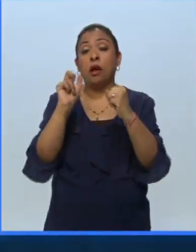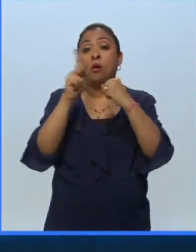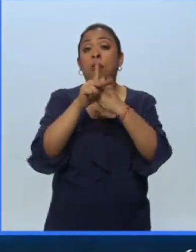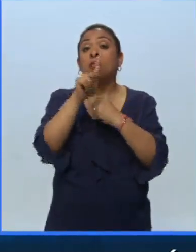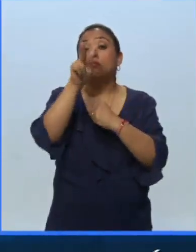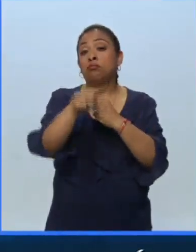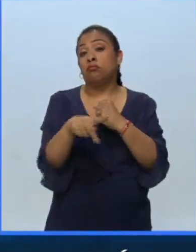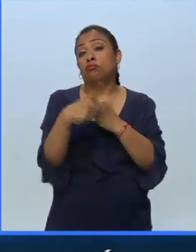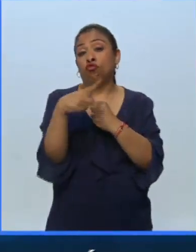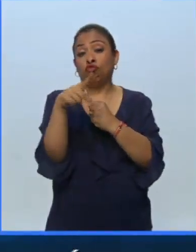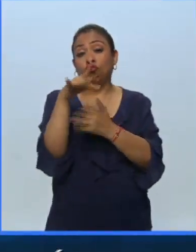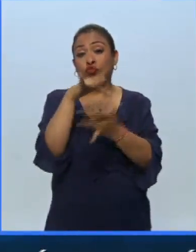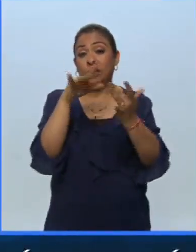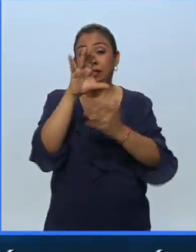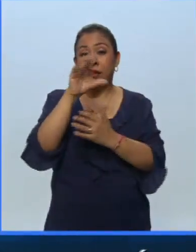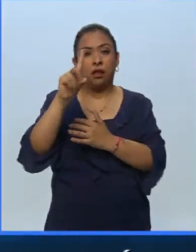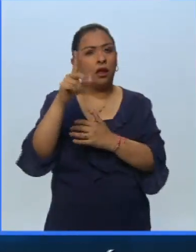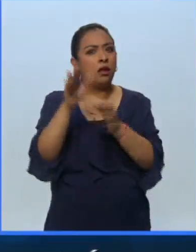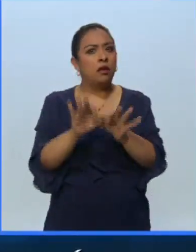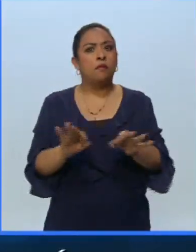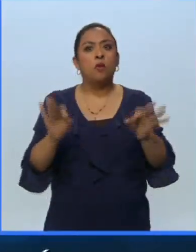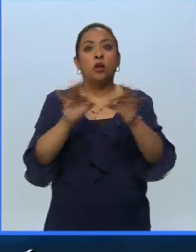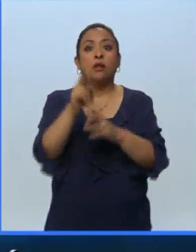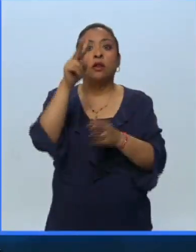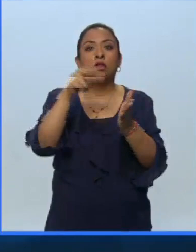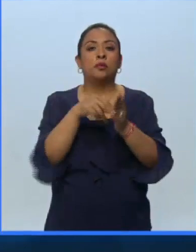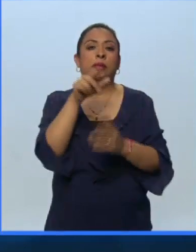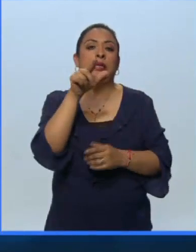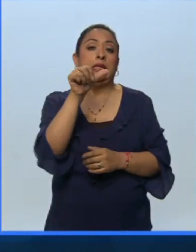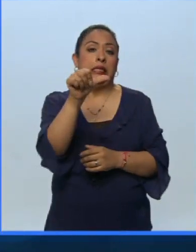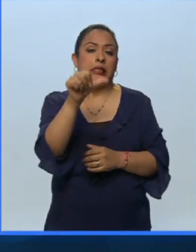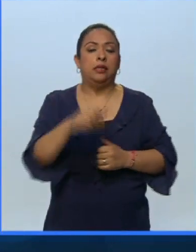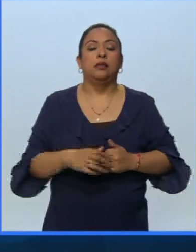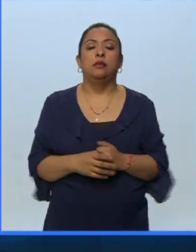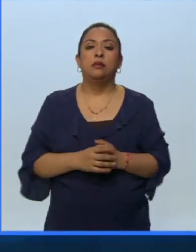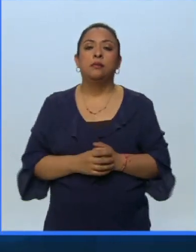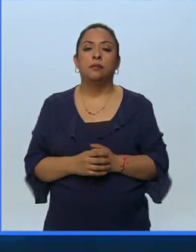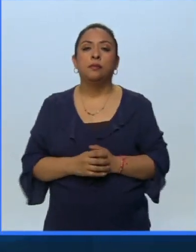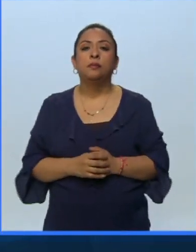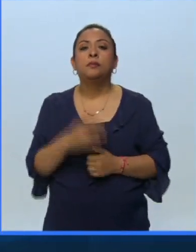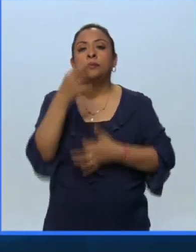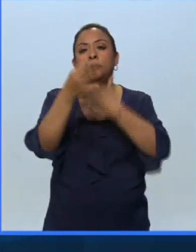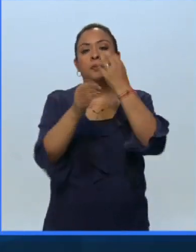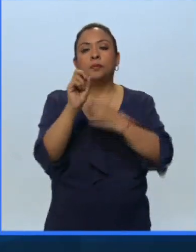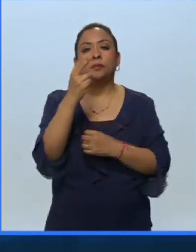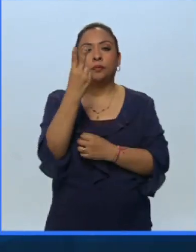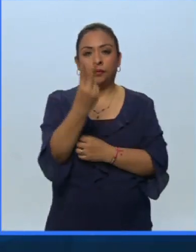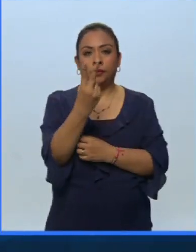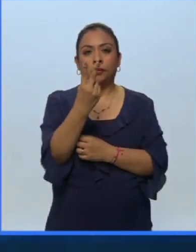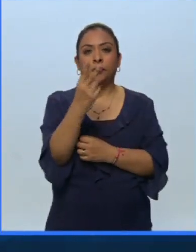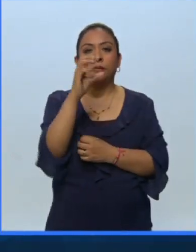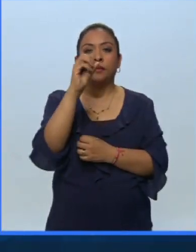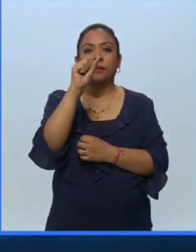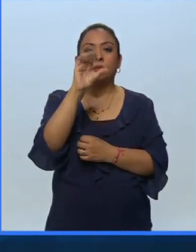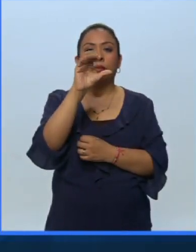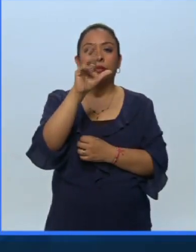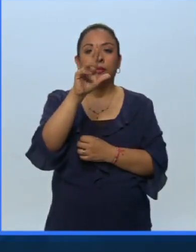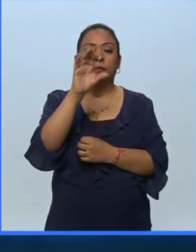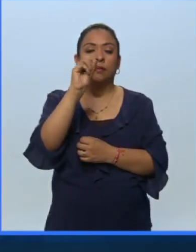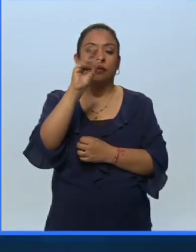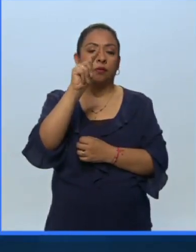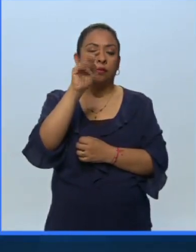una de las producciones discográficas más importantes del 2016. Noticias 22, Oscar Cortés.